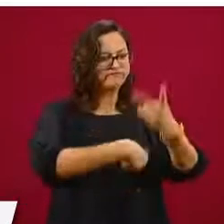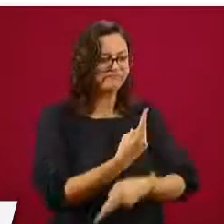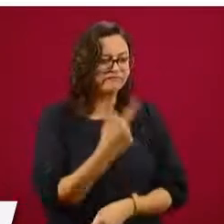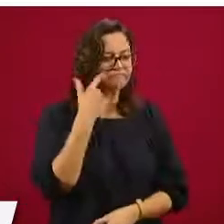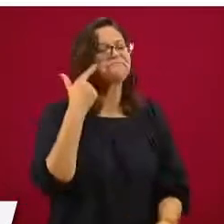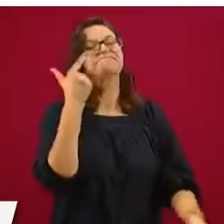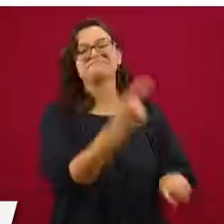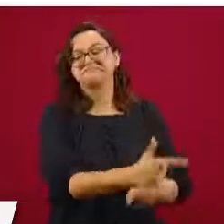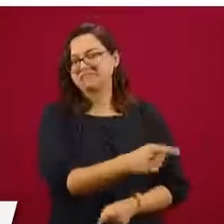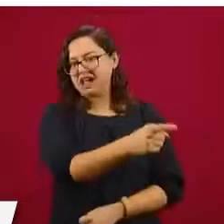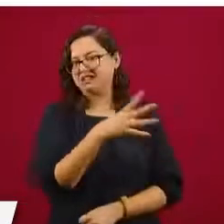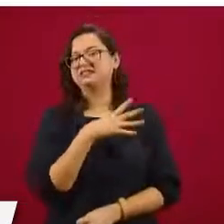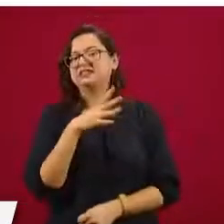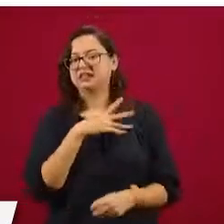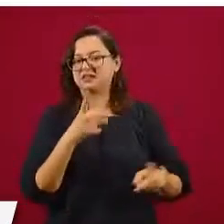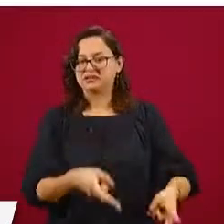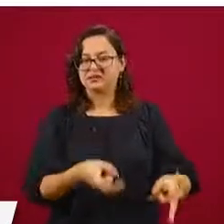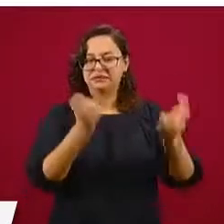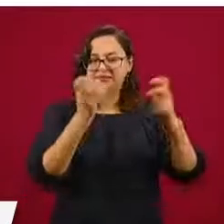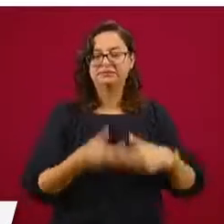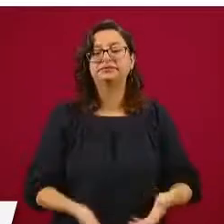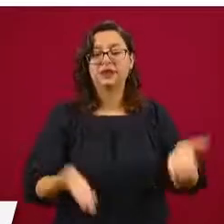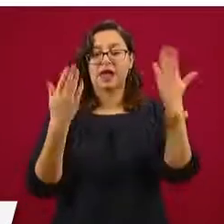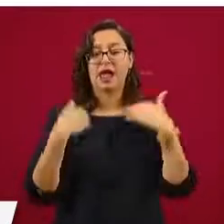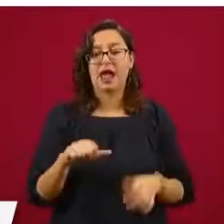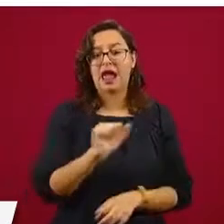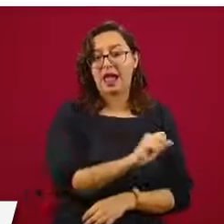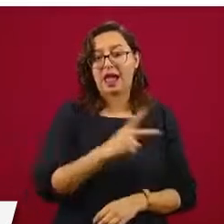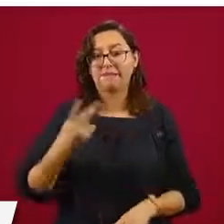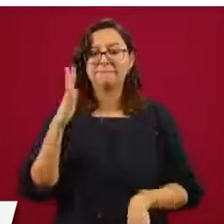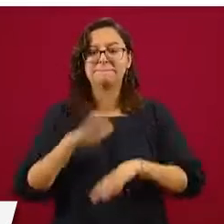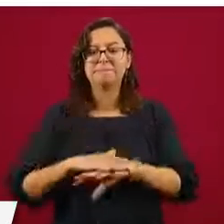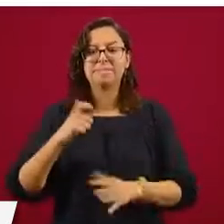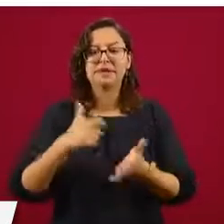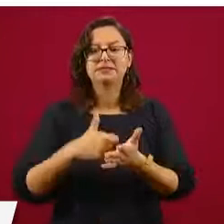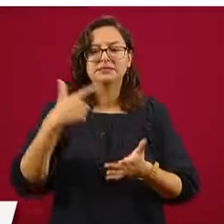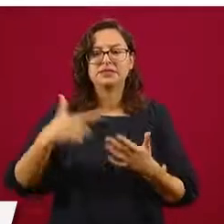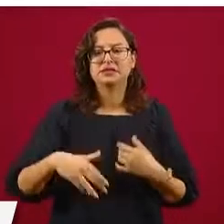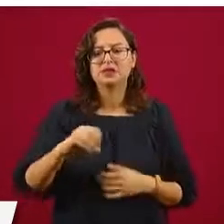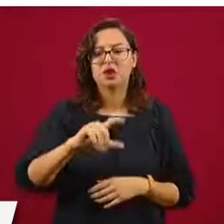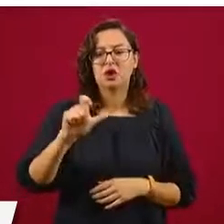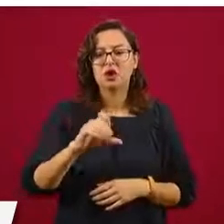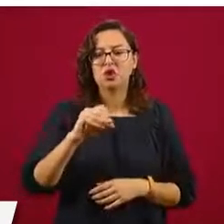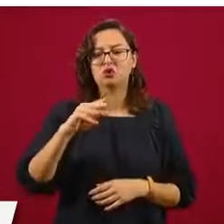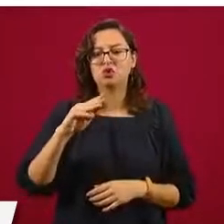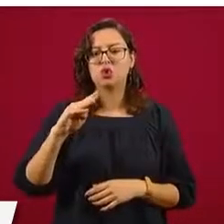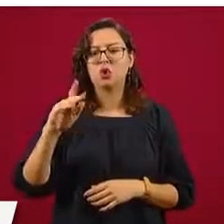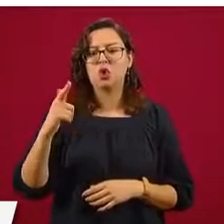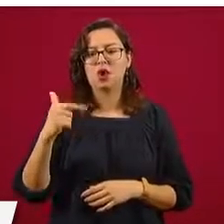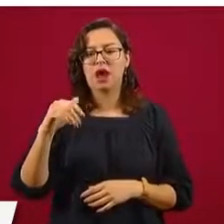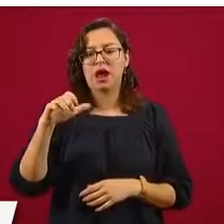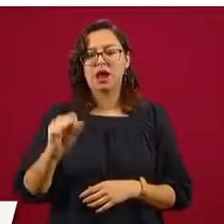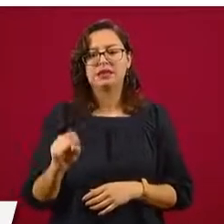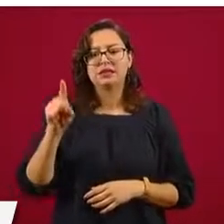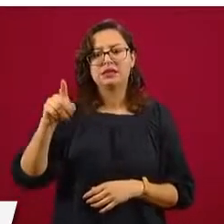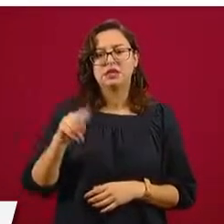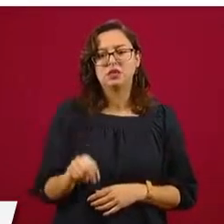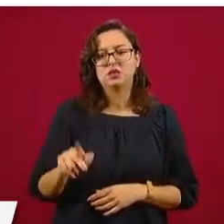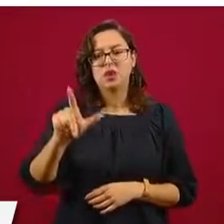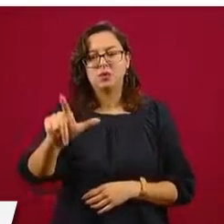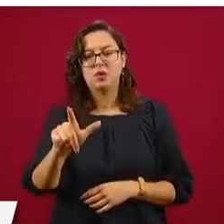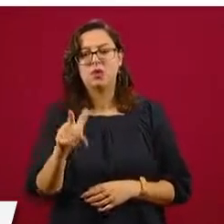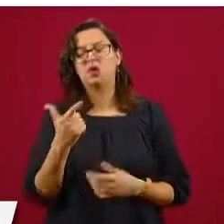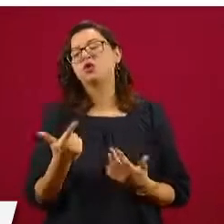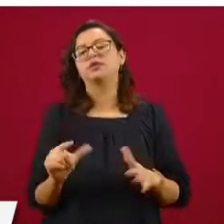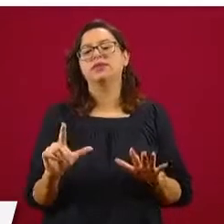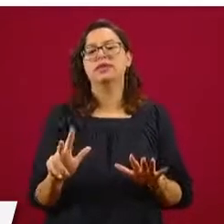el precio más barato lo tiene Oxxo Gas en gasolina regular, en Guadalupe, Nuevo León, y Costco en